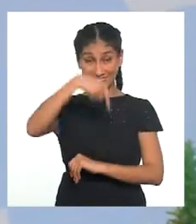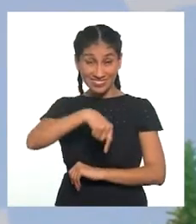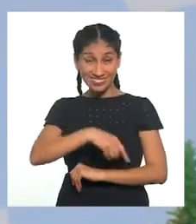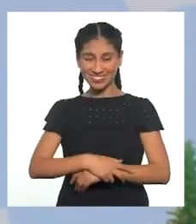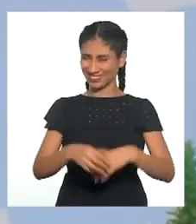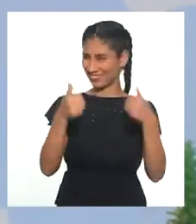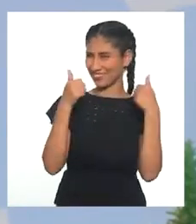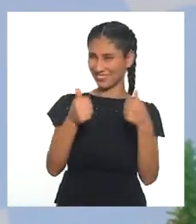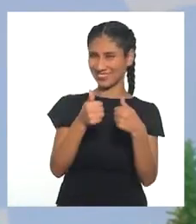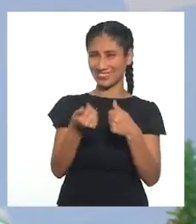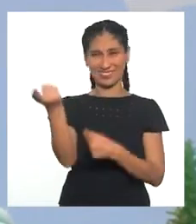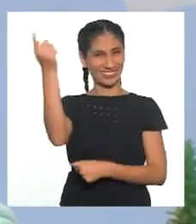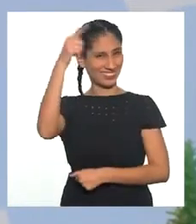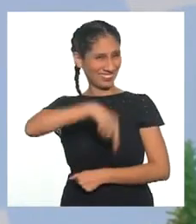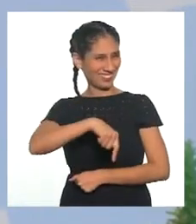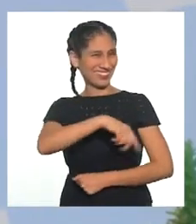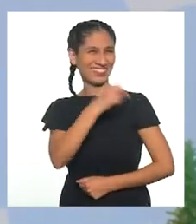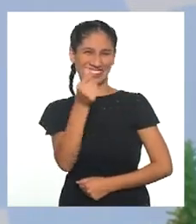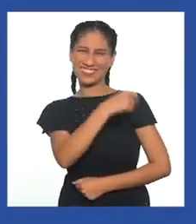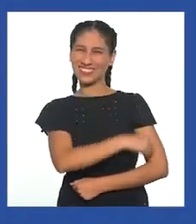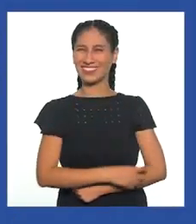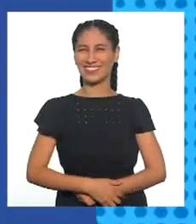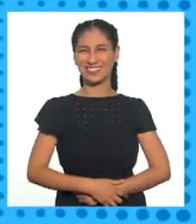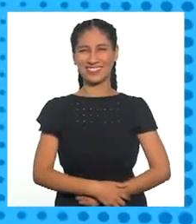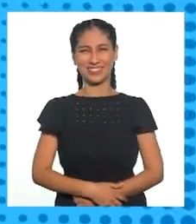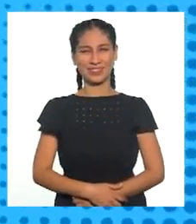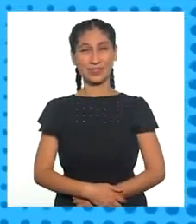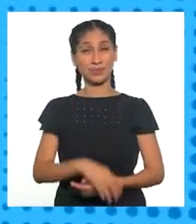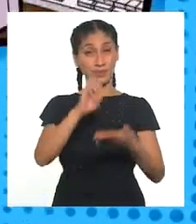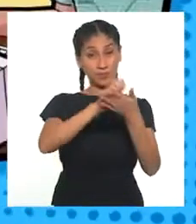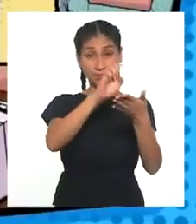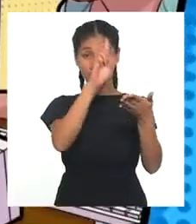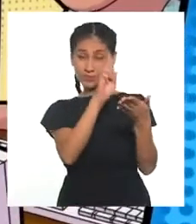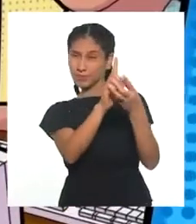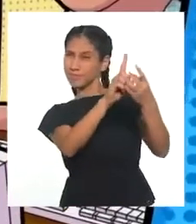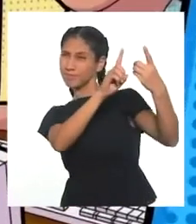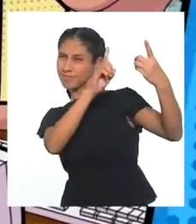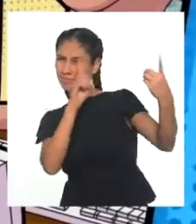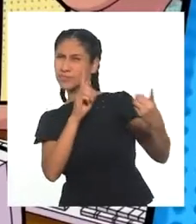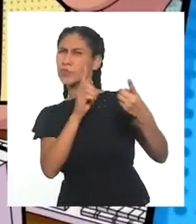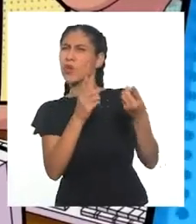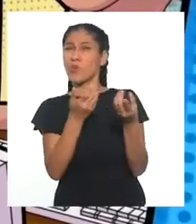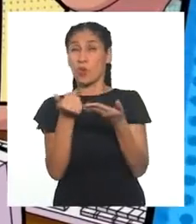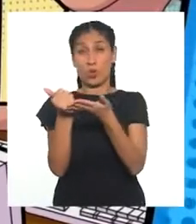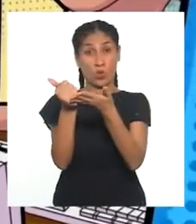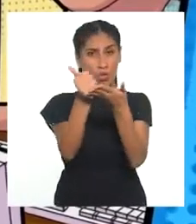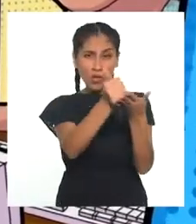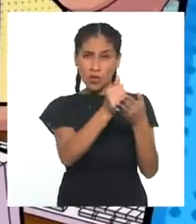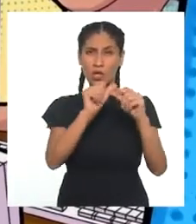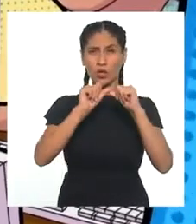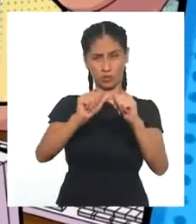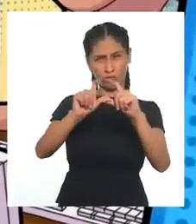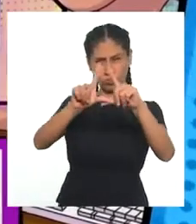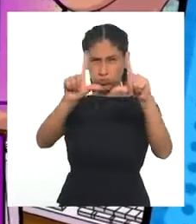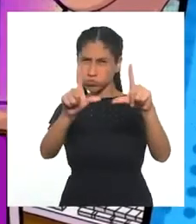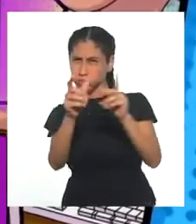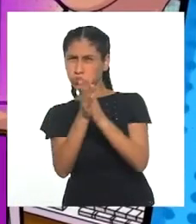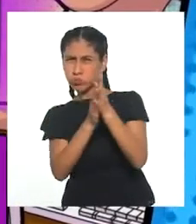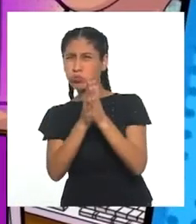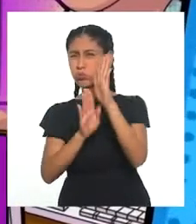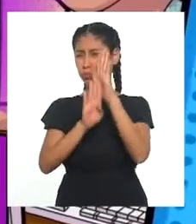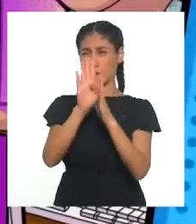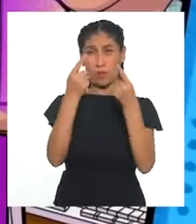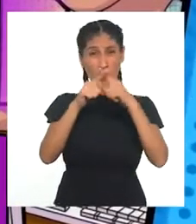De acuerdo. Volvemos enseguida. La educación a distancia nos permite seguir avanzando. Pero la